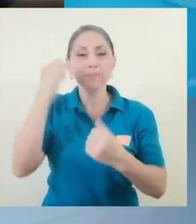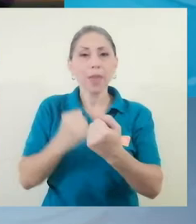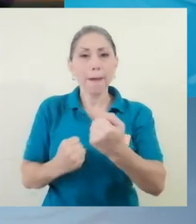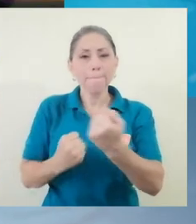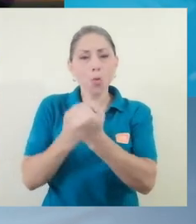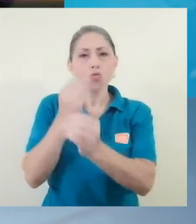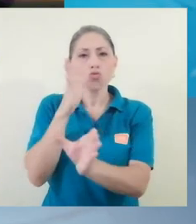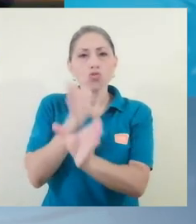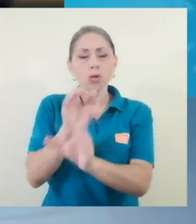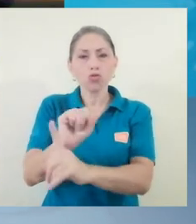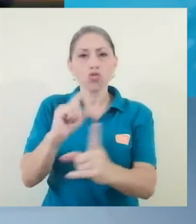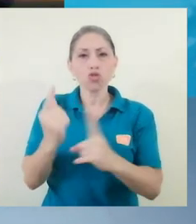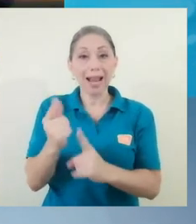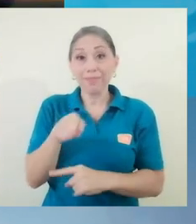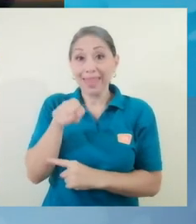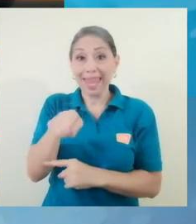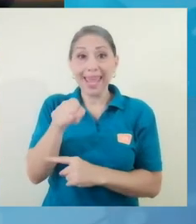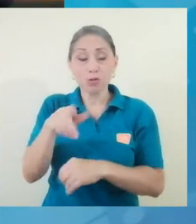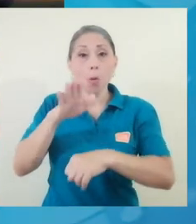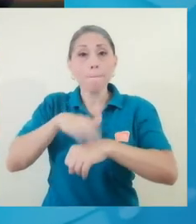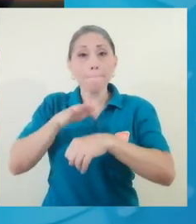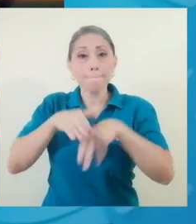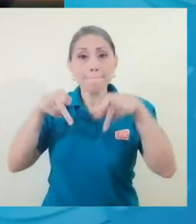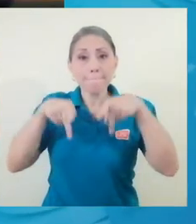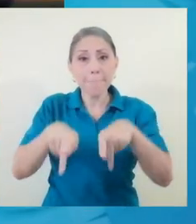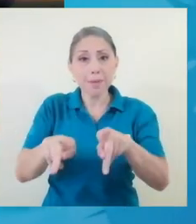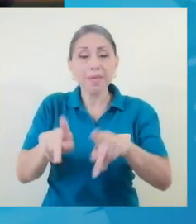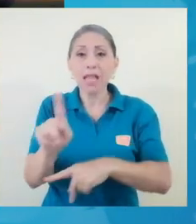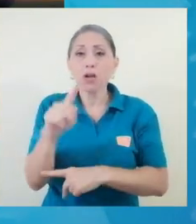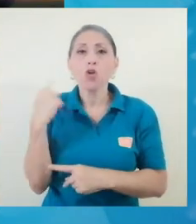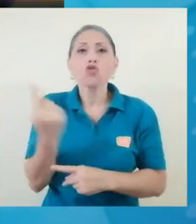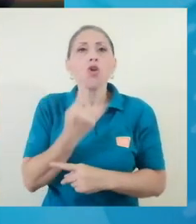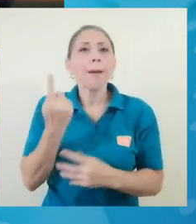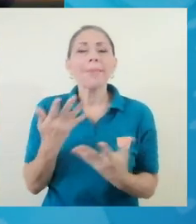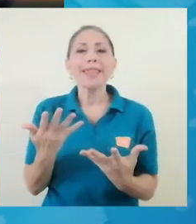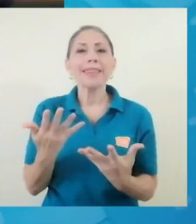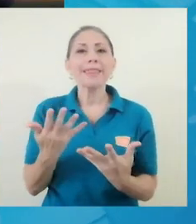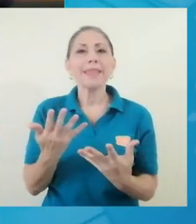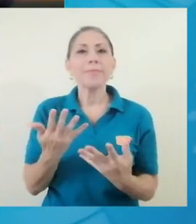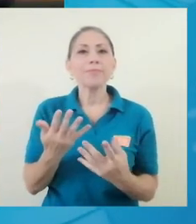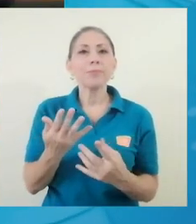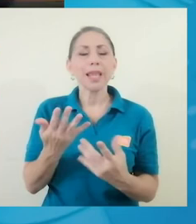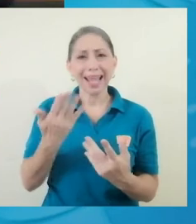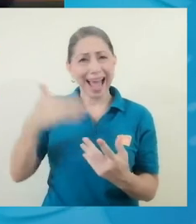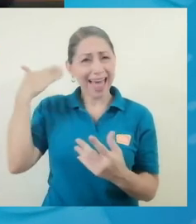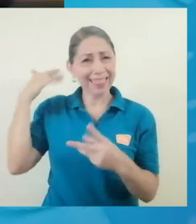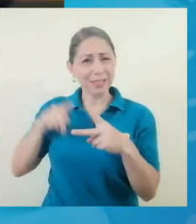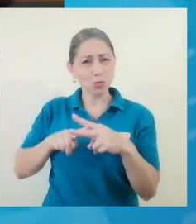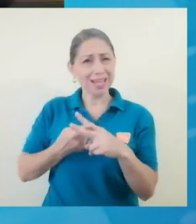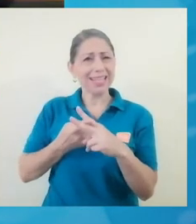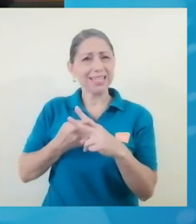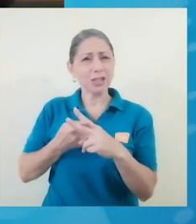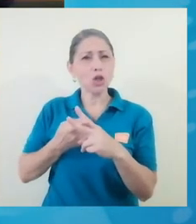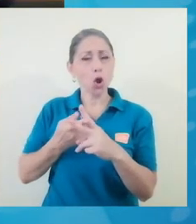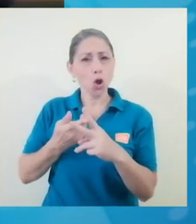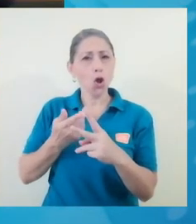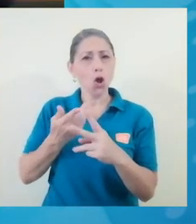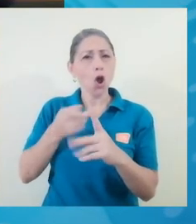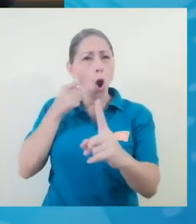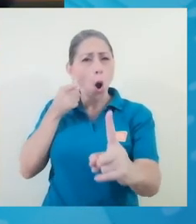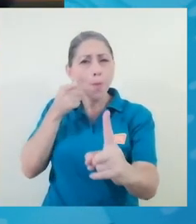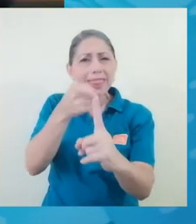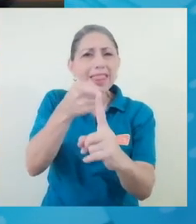psicosocial que permita ya no solo contemplar los objetivos que se plantearon en el inicio de